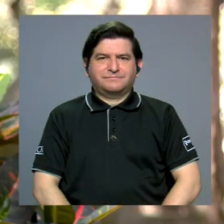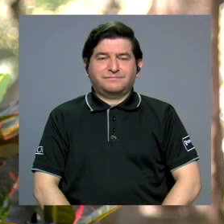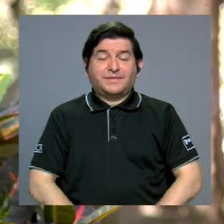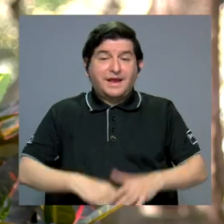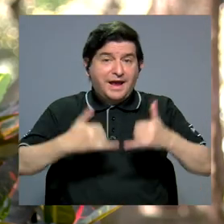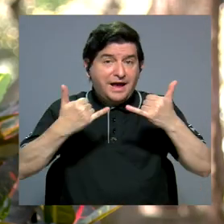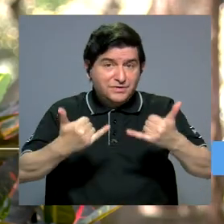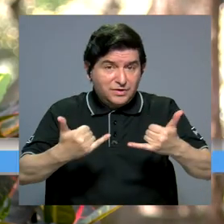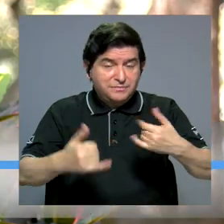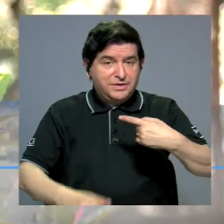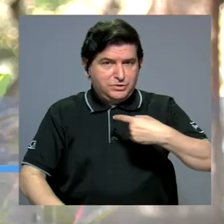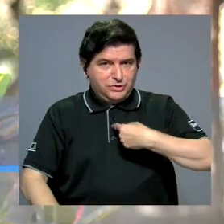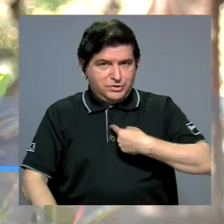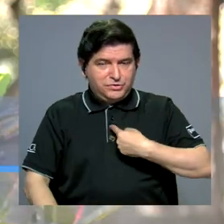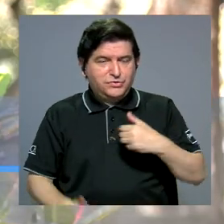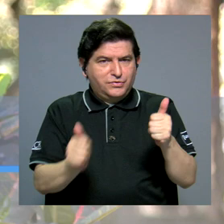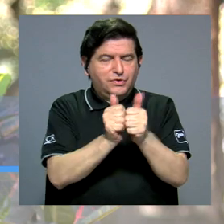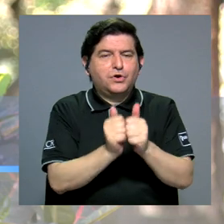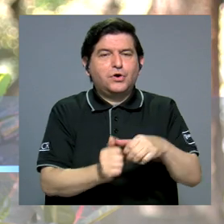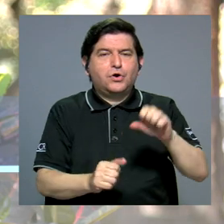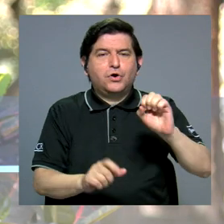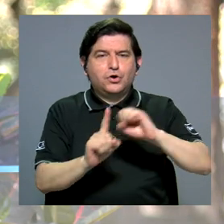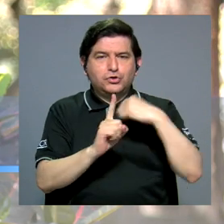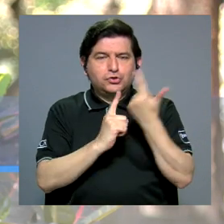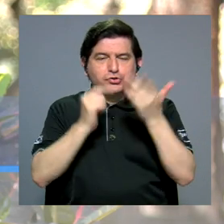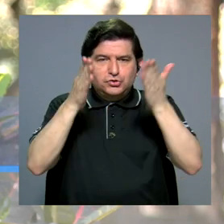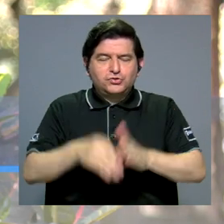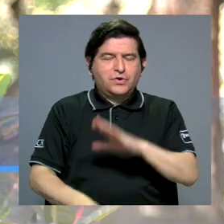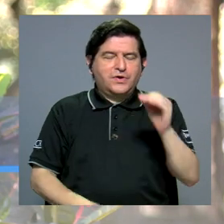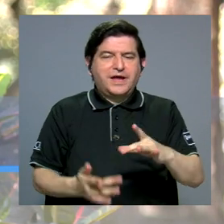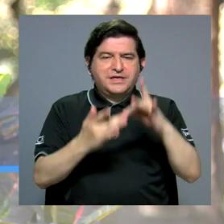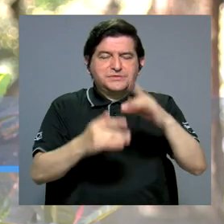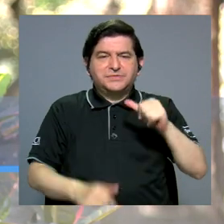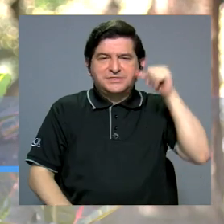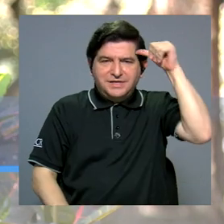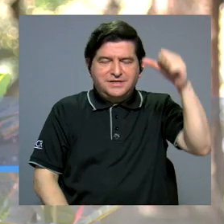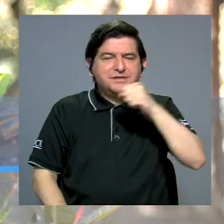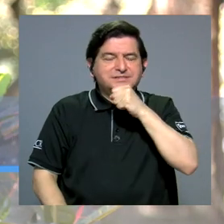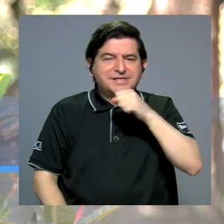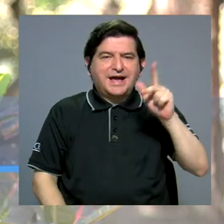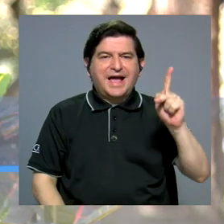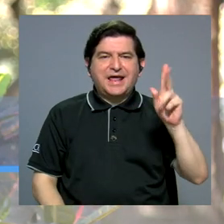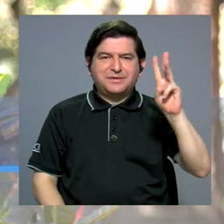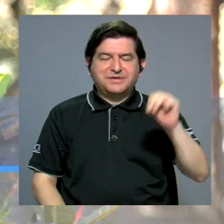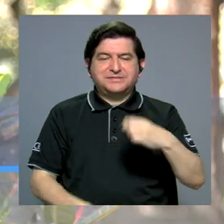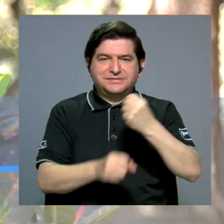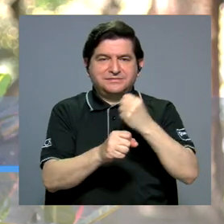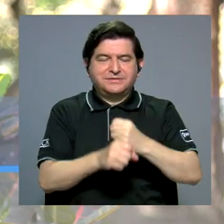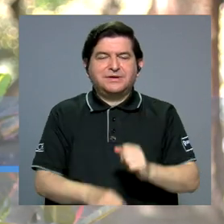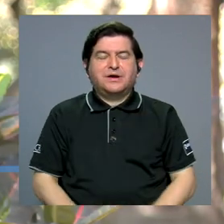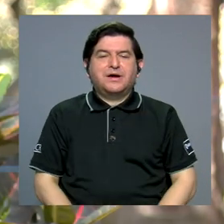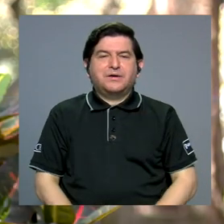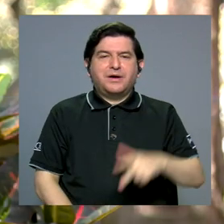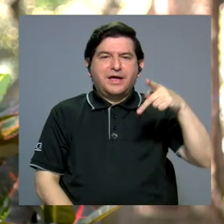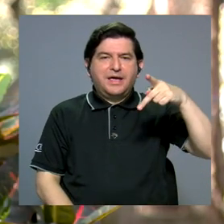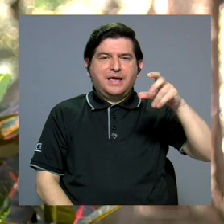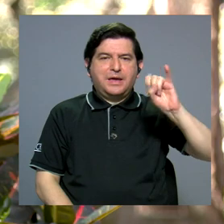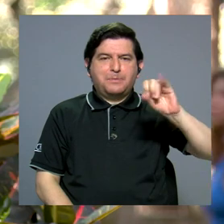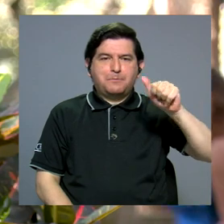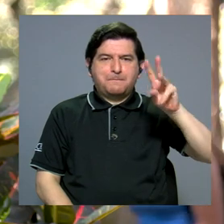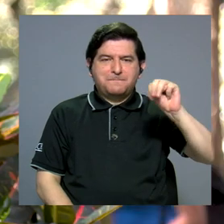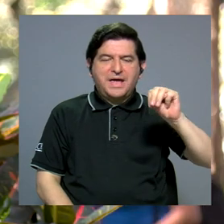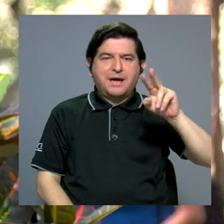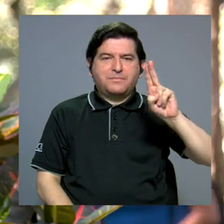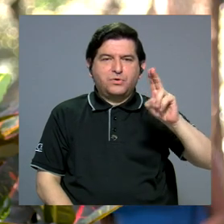En este momento me encuentro con la socióloga y gerontóloga Karen Maciz, quien trabaja en el programa de la persona adulta y adulta